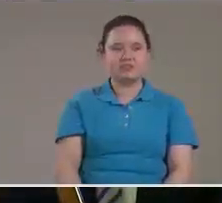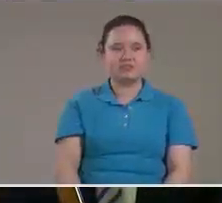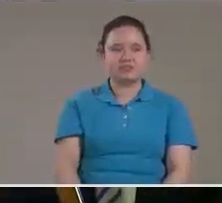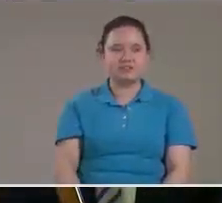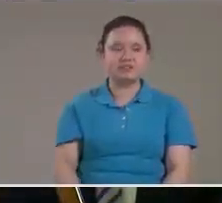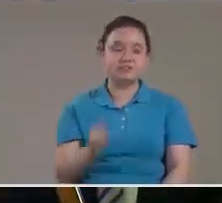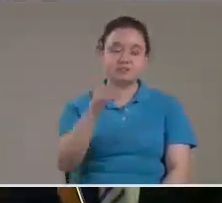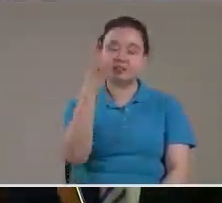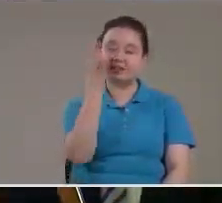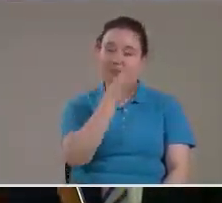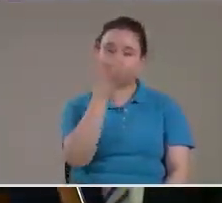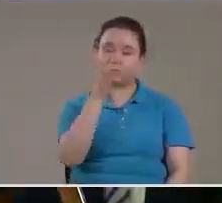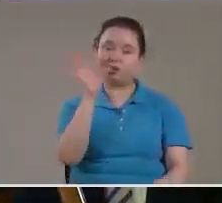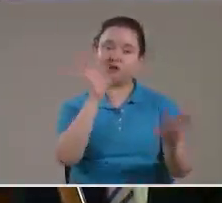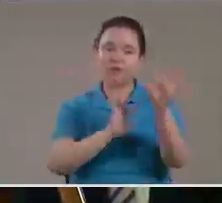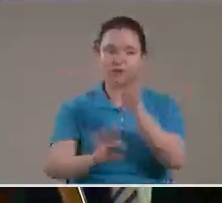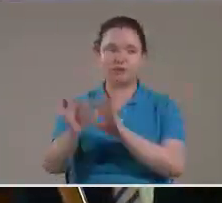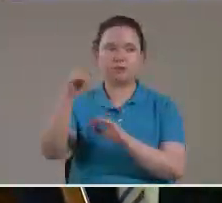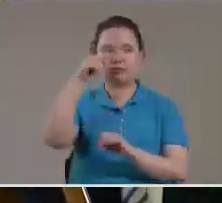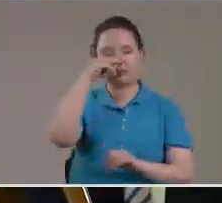La mujer o el tecnón